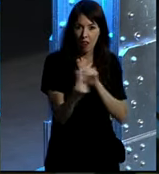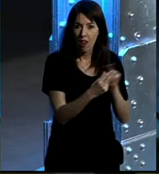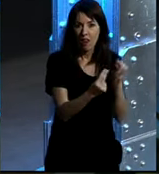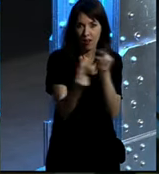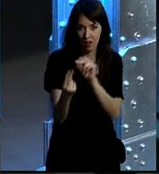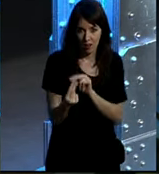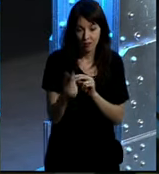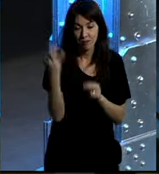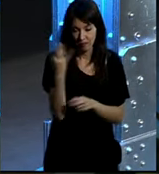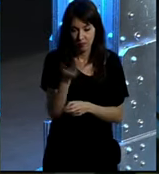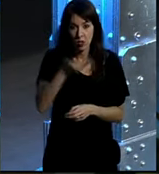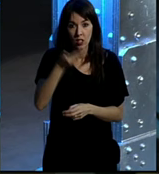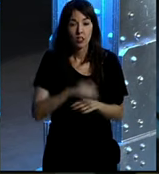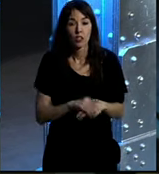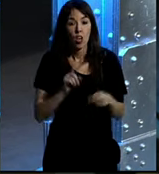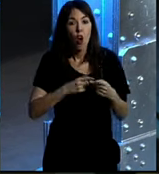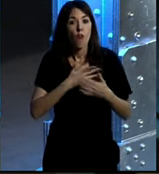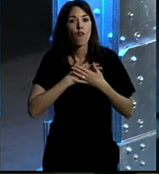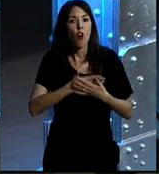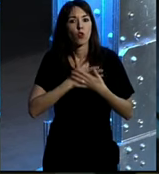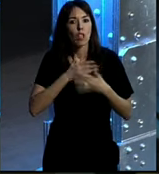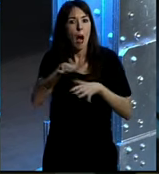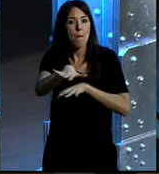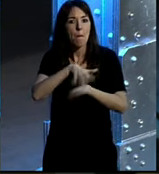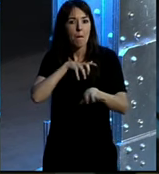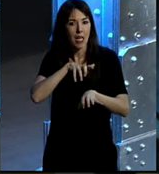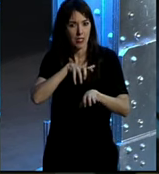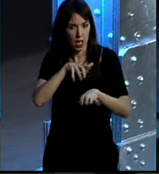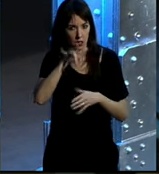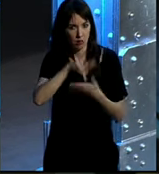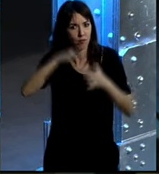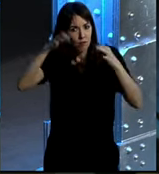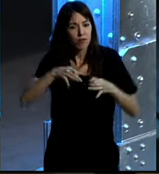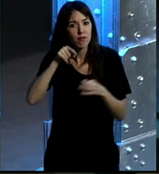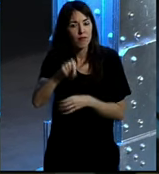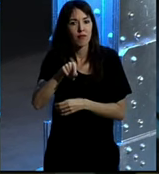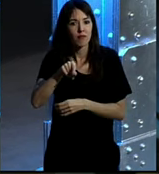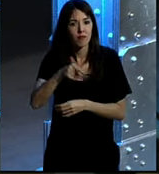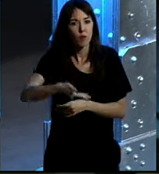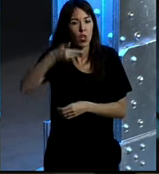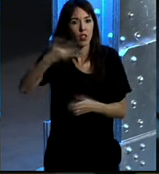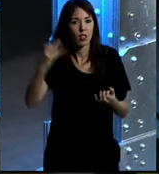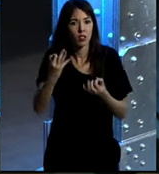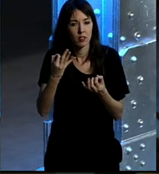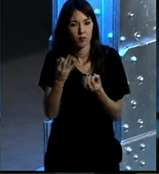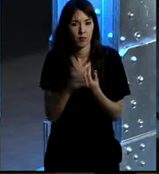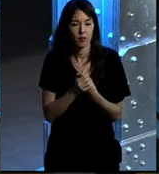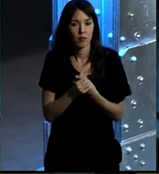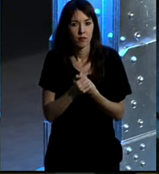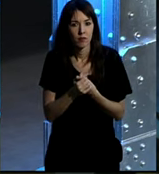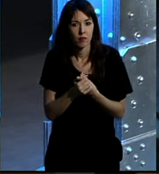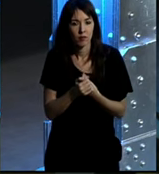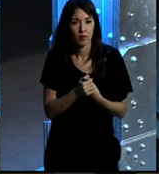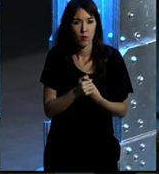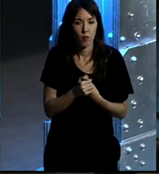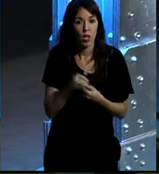tenerlo en cuenta. La voluntad de las masas, en donde se pone énfasis en cómo las